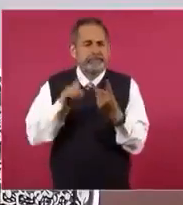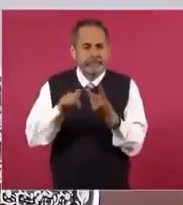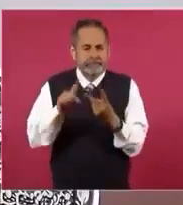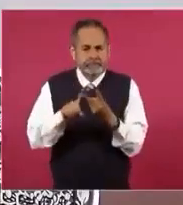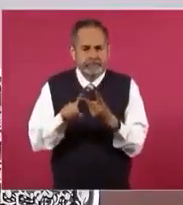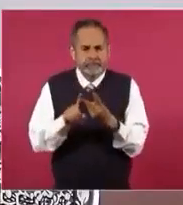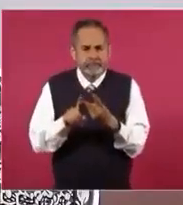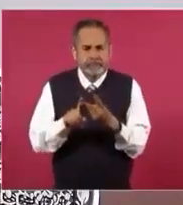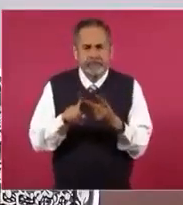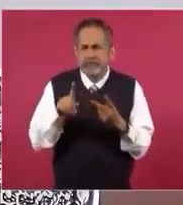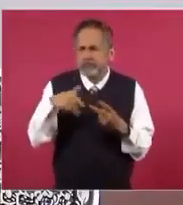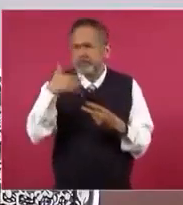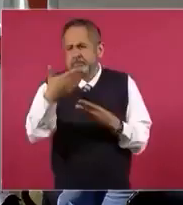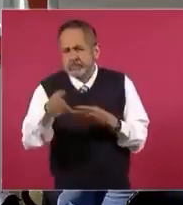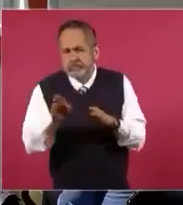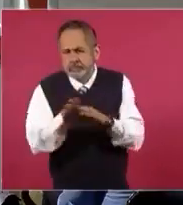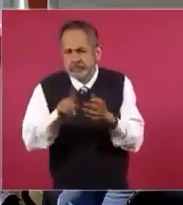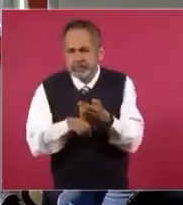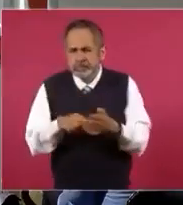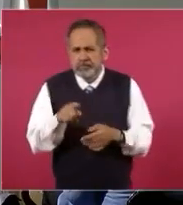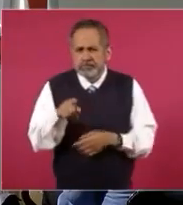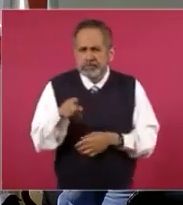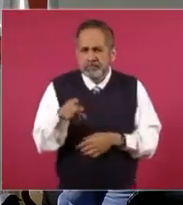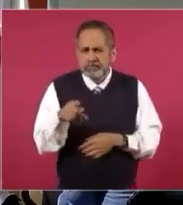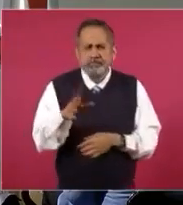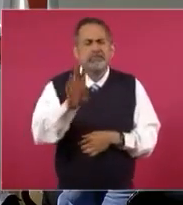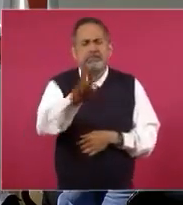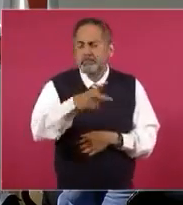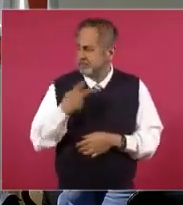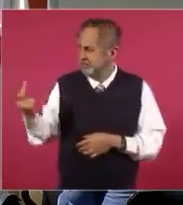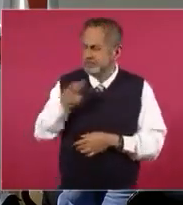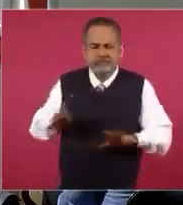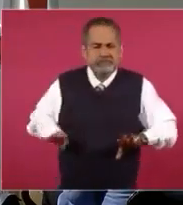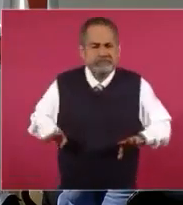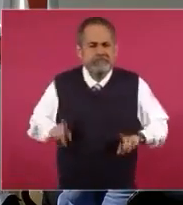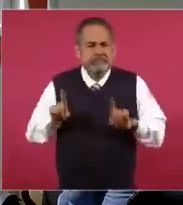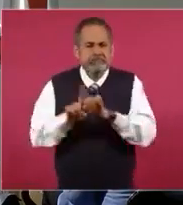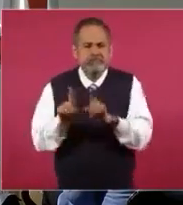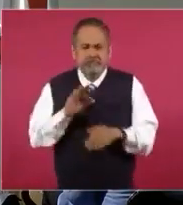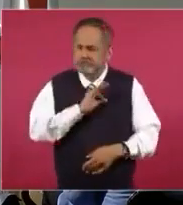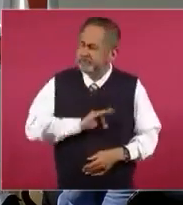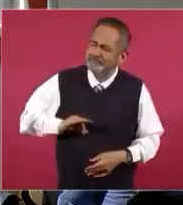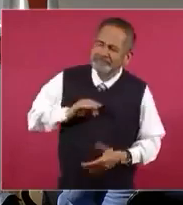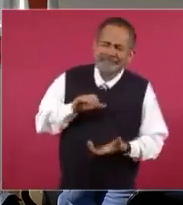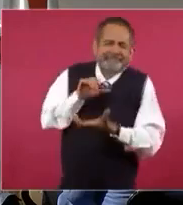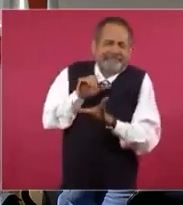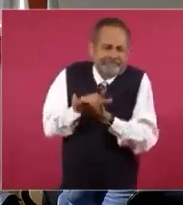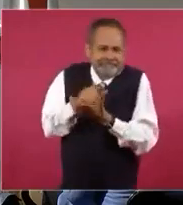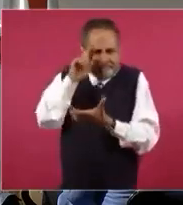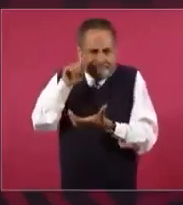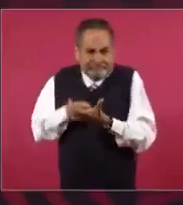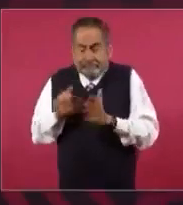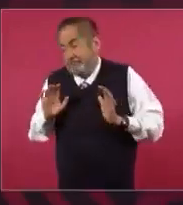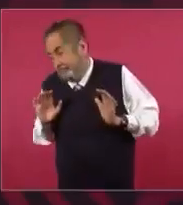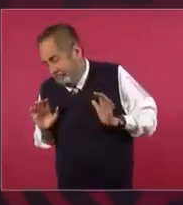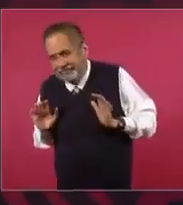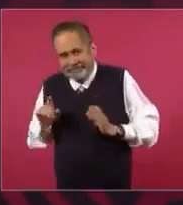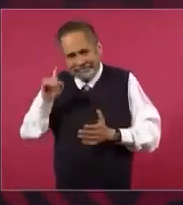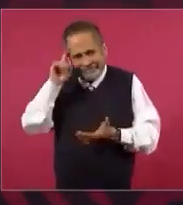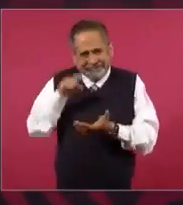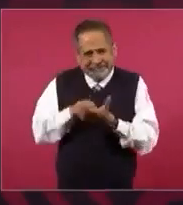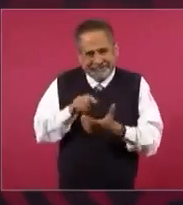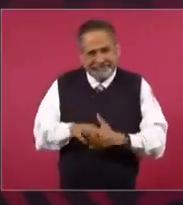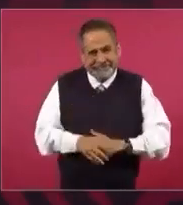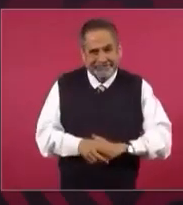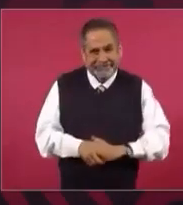¿no? Exactamente. Después del uno de octubre. Nosotros somos una pareja, creo que felizmente casada. A ver. ¿Sí?